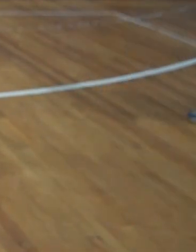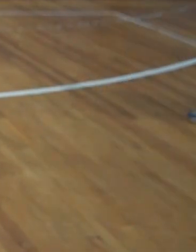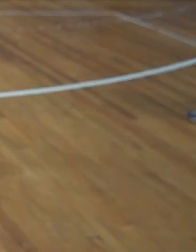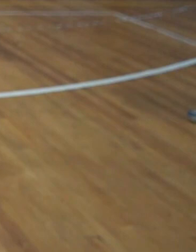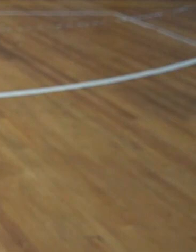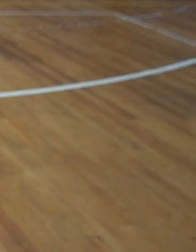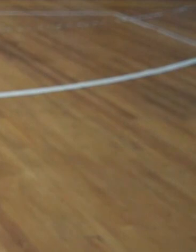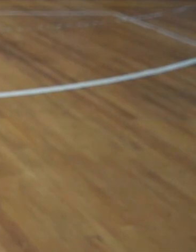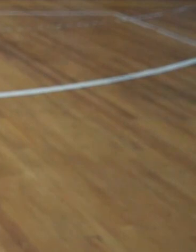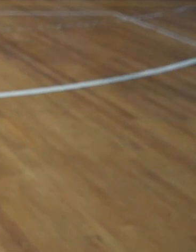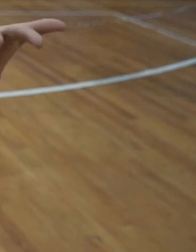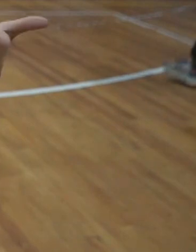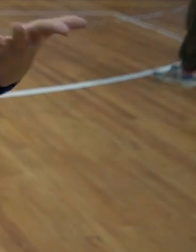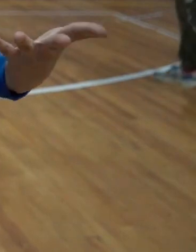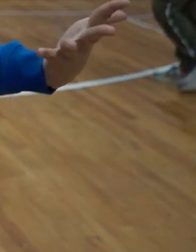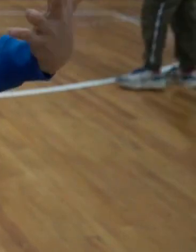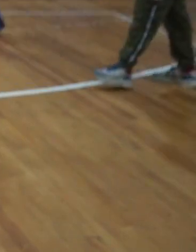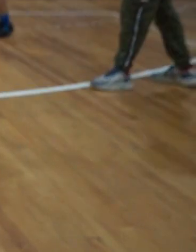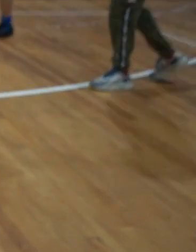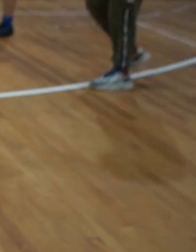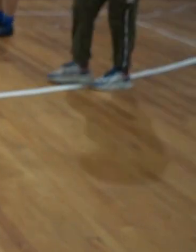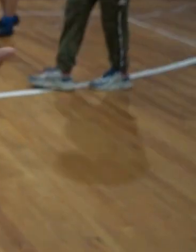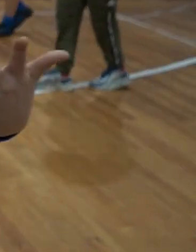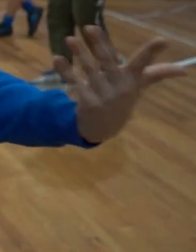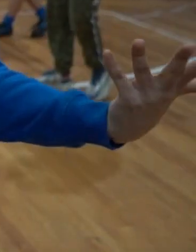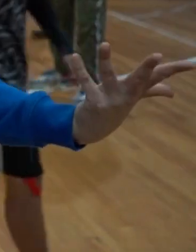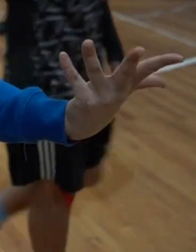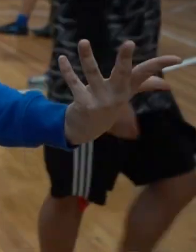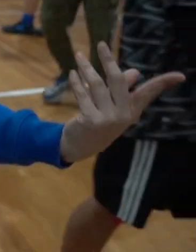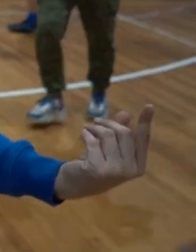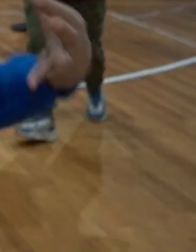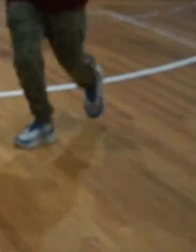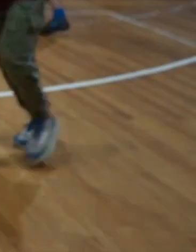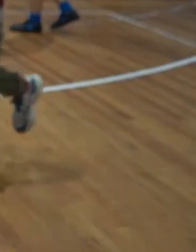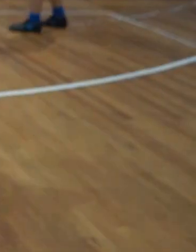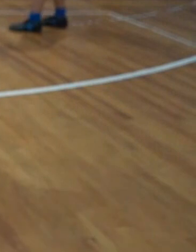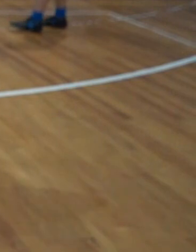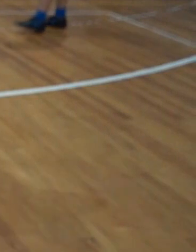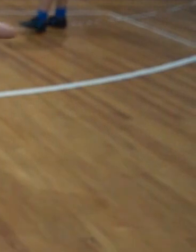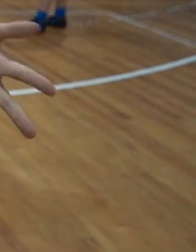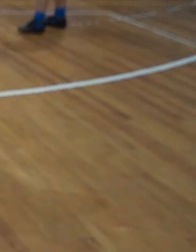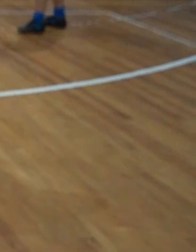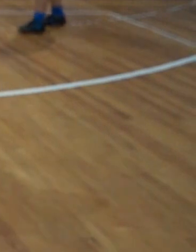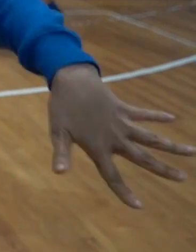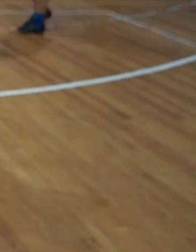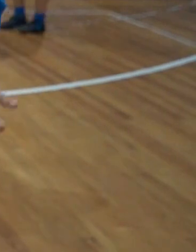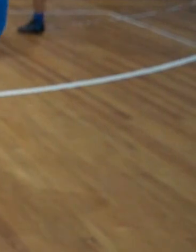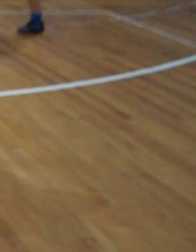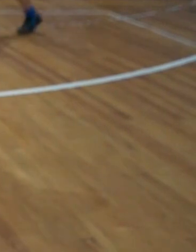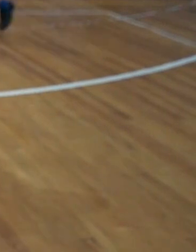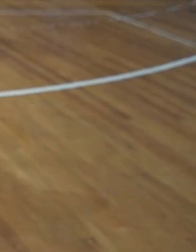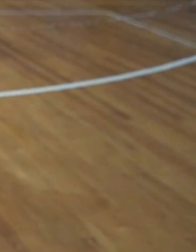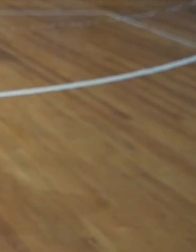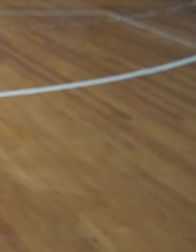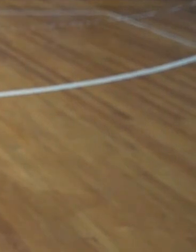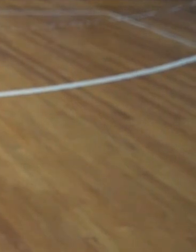tiempo se buscó y se trató con diferentes docentes o diferentes instituciones una accesibilidad mucho más universal, para que sí nosotros lo